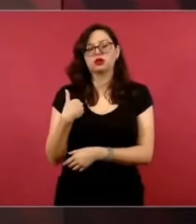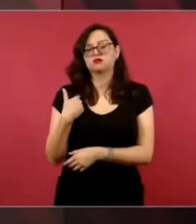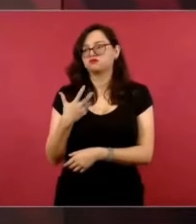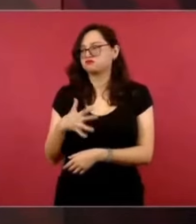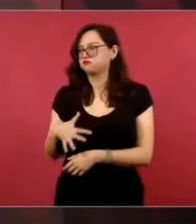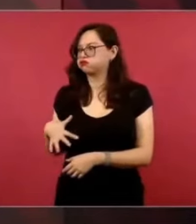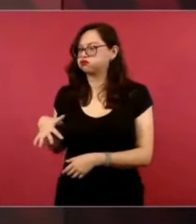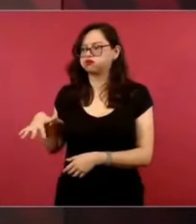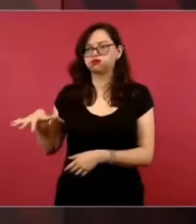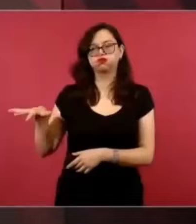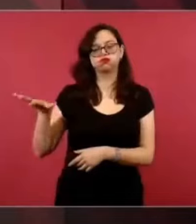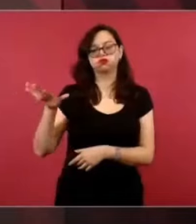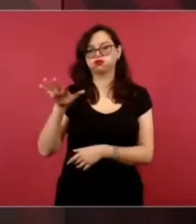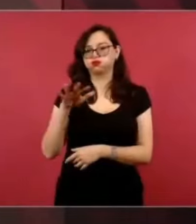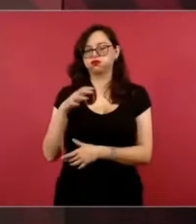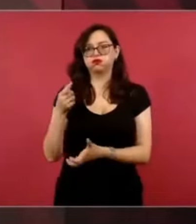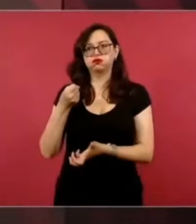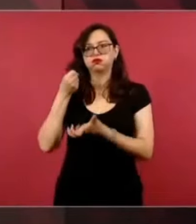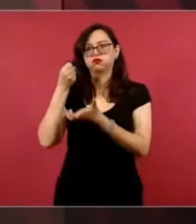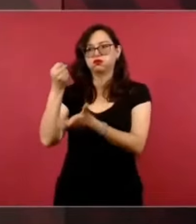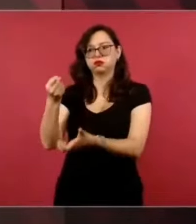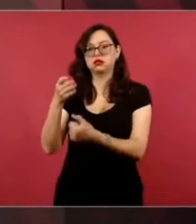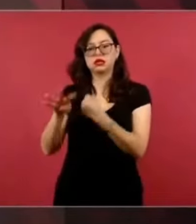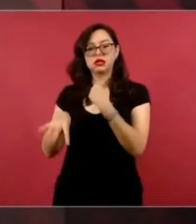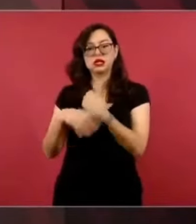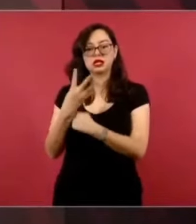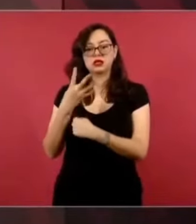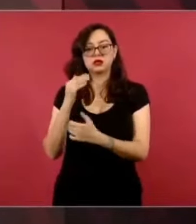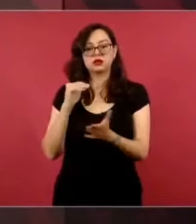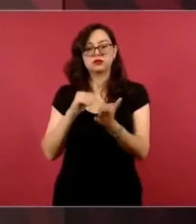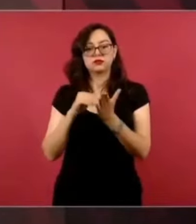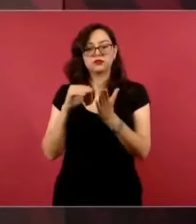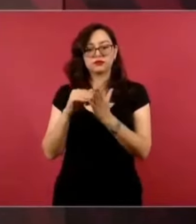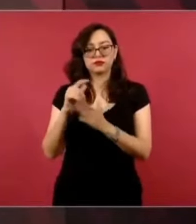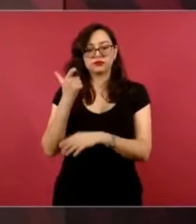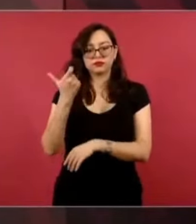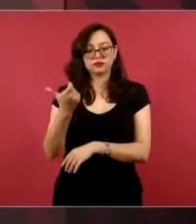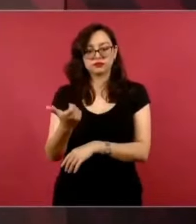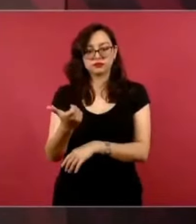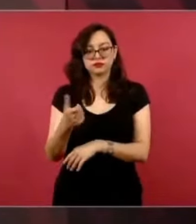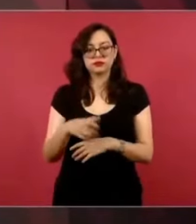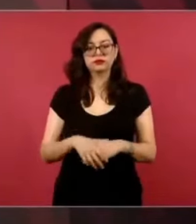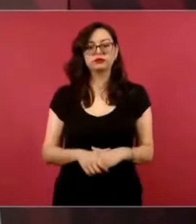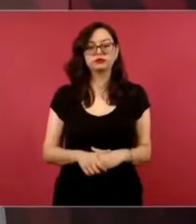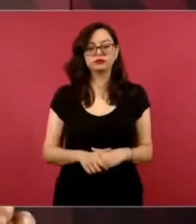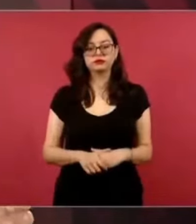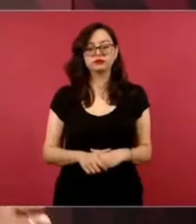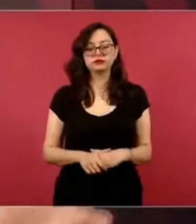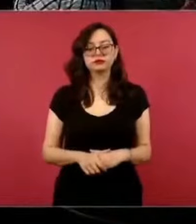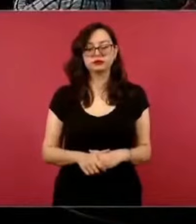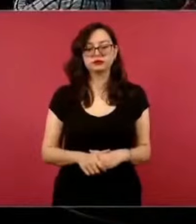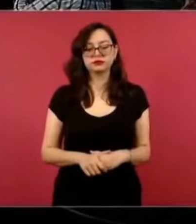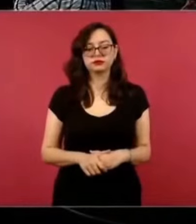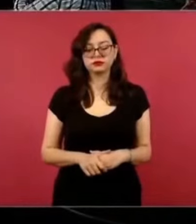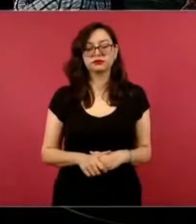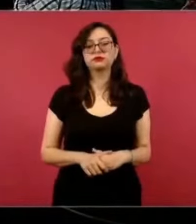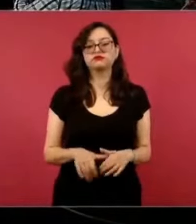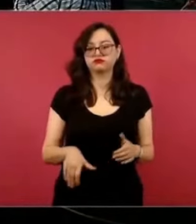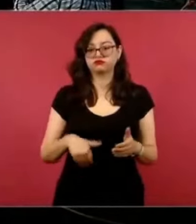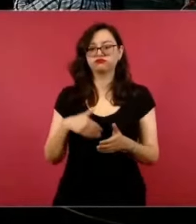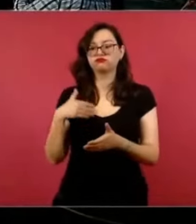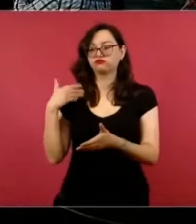distribución, es una inversión de 14 mil millones de pesos. Entonces, fuimos a eso.